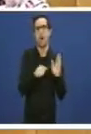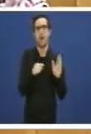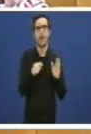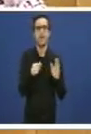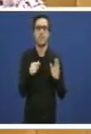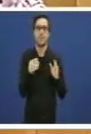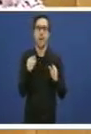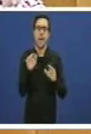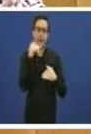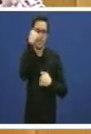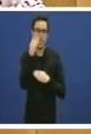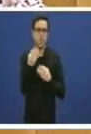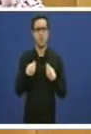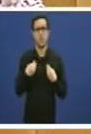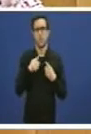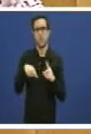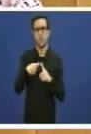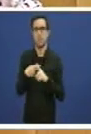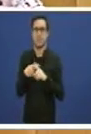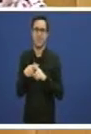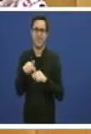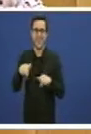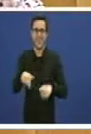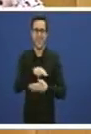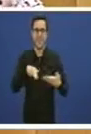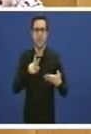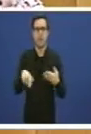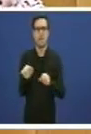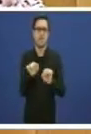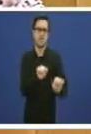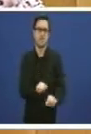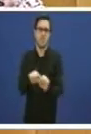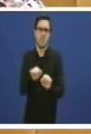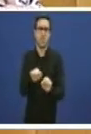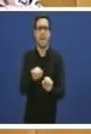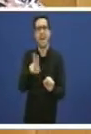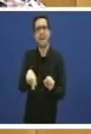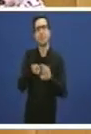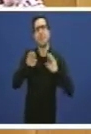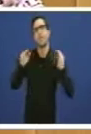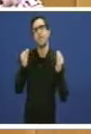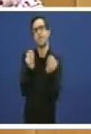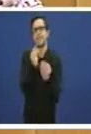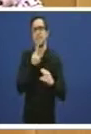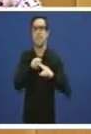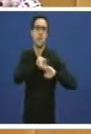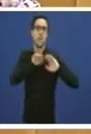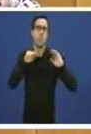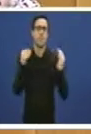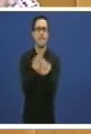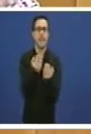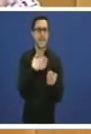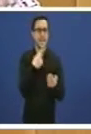atención sanitaria con cargo a fondos públicos en Galiza e de cobertura universal. Universal é sin